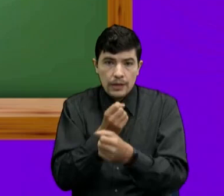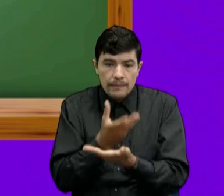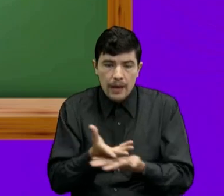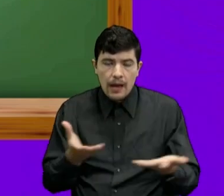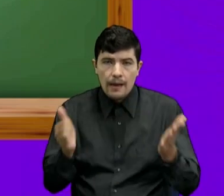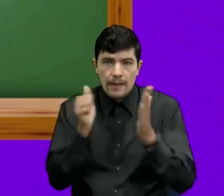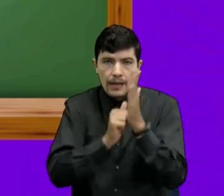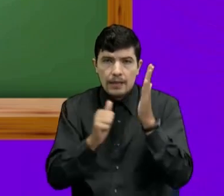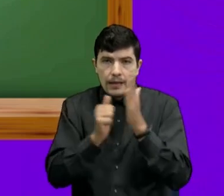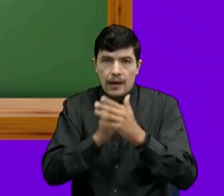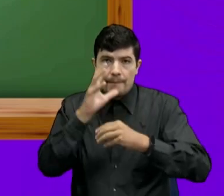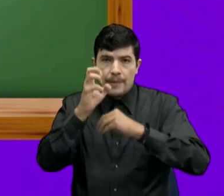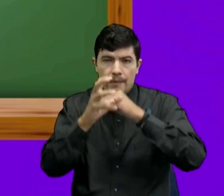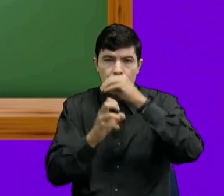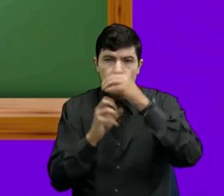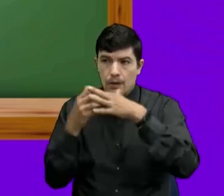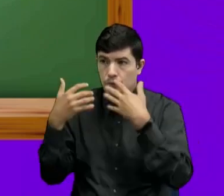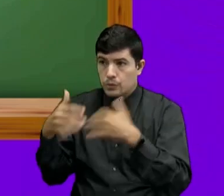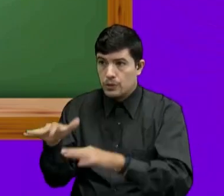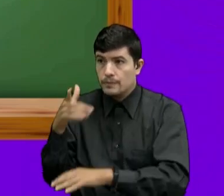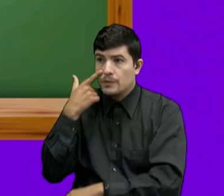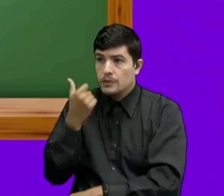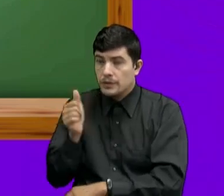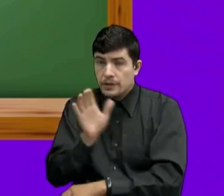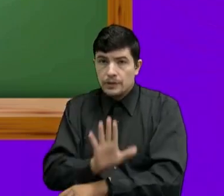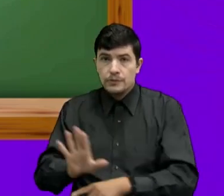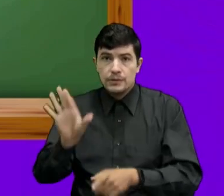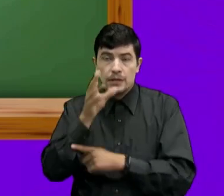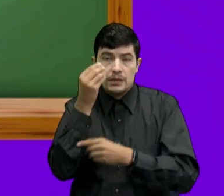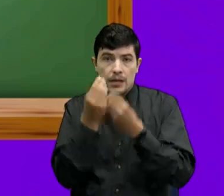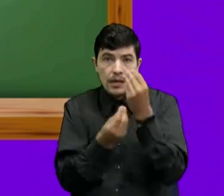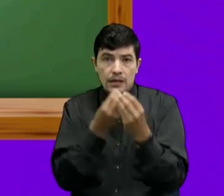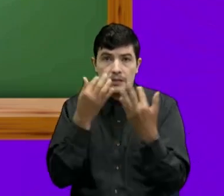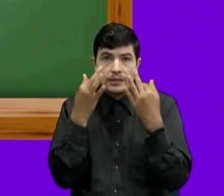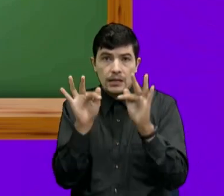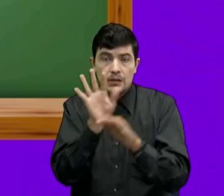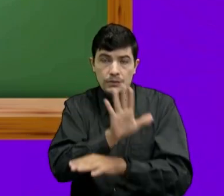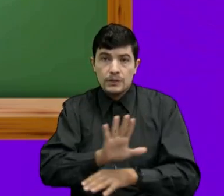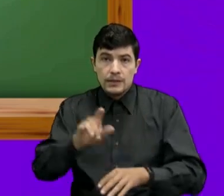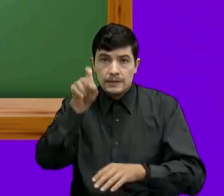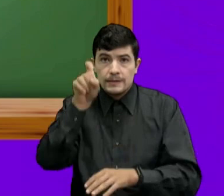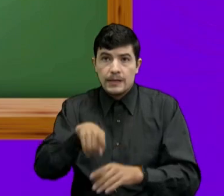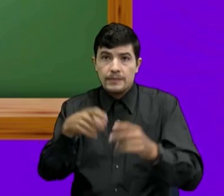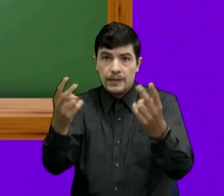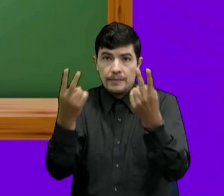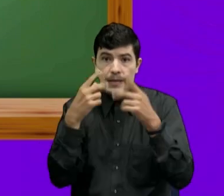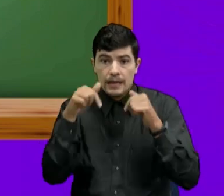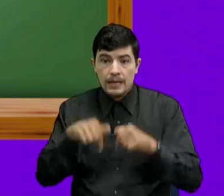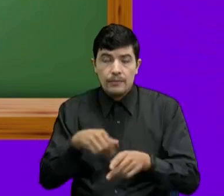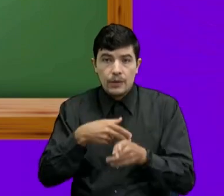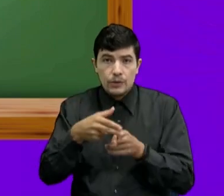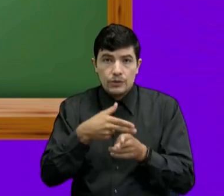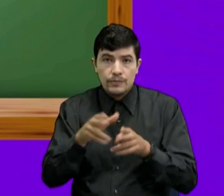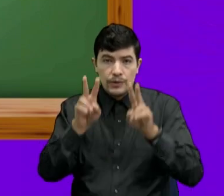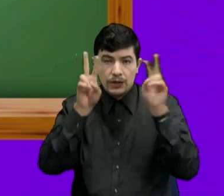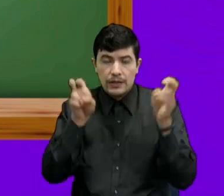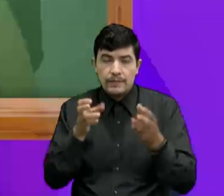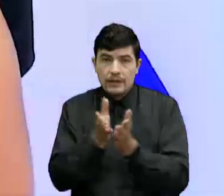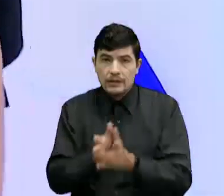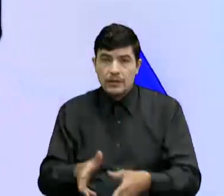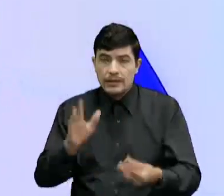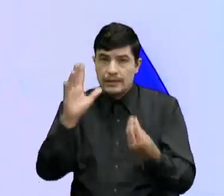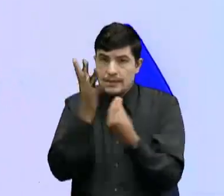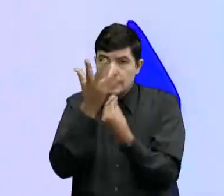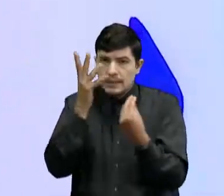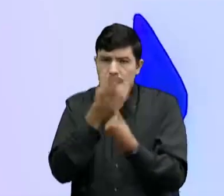Súper Súper Chévere Para que ustedes Hagan esta tareita También tienen que estar Conectados Con nuestro siguiente segmento Que es para los chicos